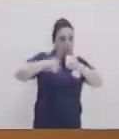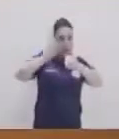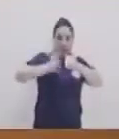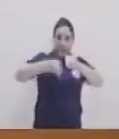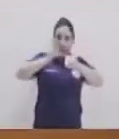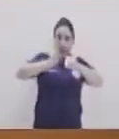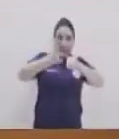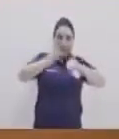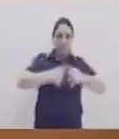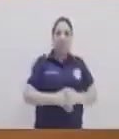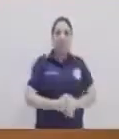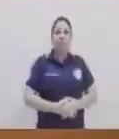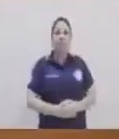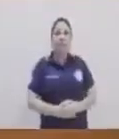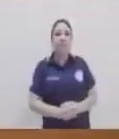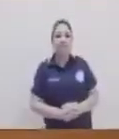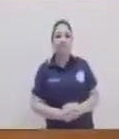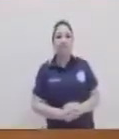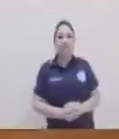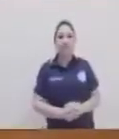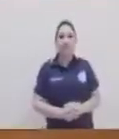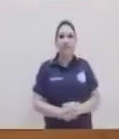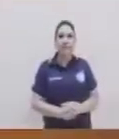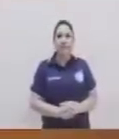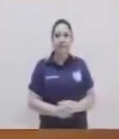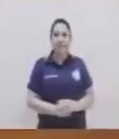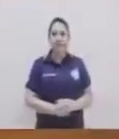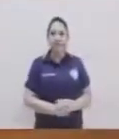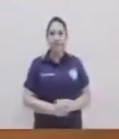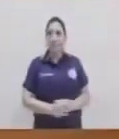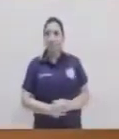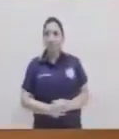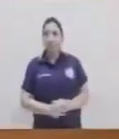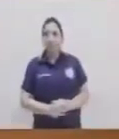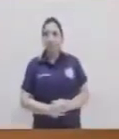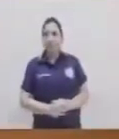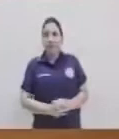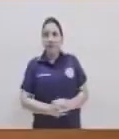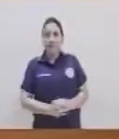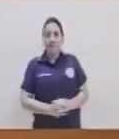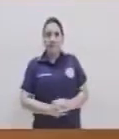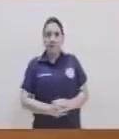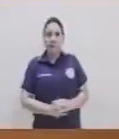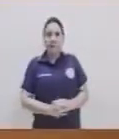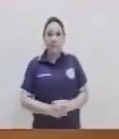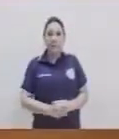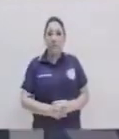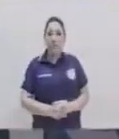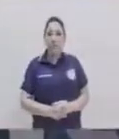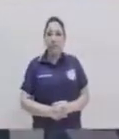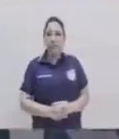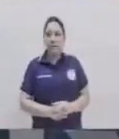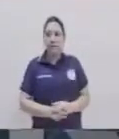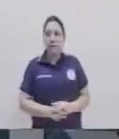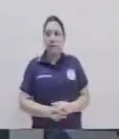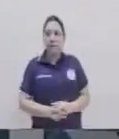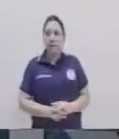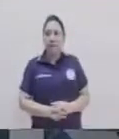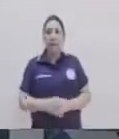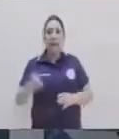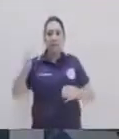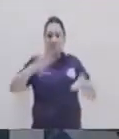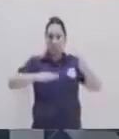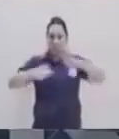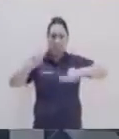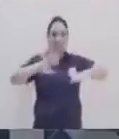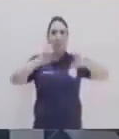el foco, ¿verdad? Siempre pase por el foco. Eso es lo importante para que podamos realizar nuestra parábola. Y eso vamos